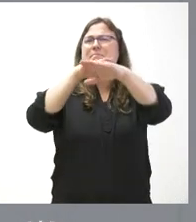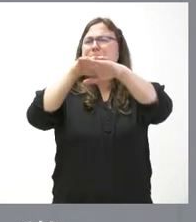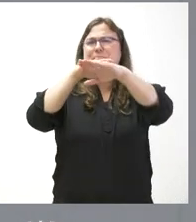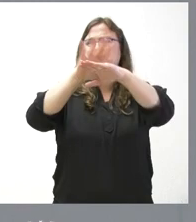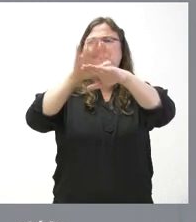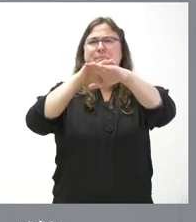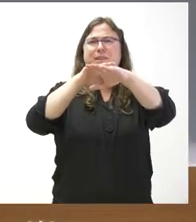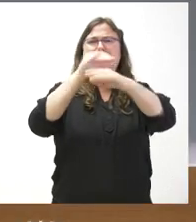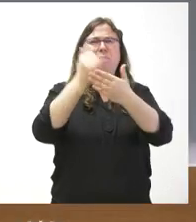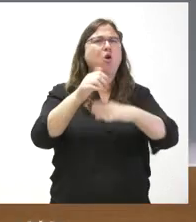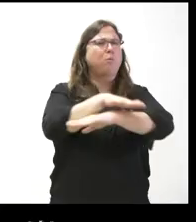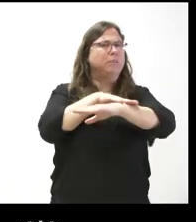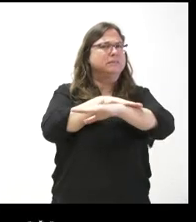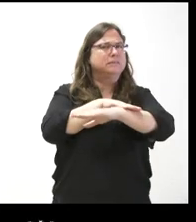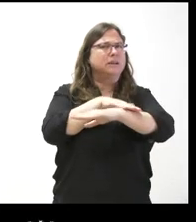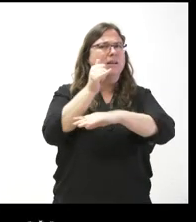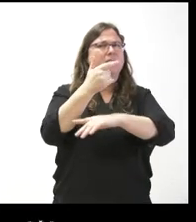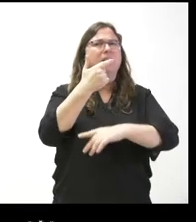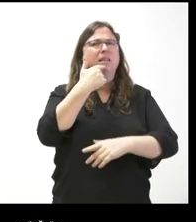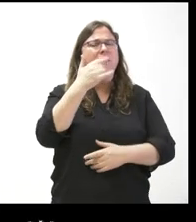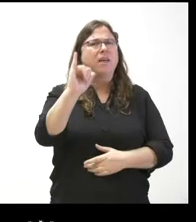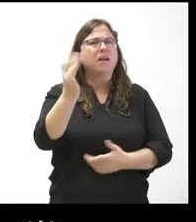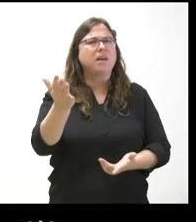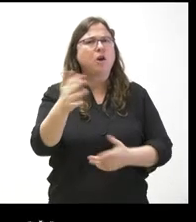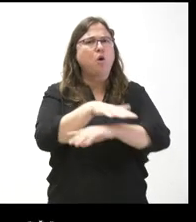Pero no está la orden ministerial por encima de la autonómica.